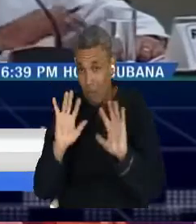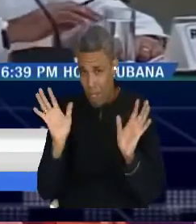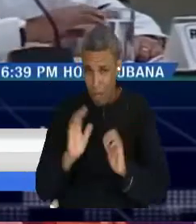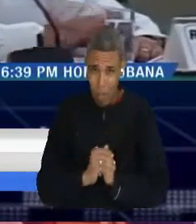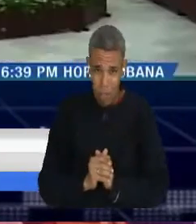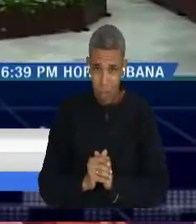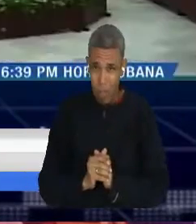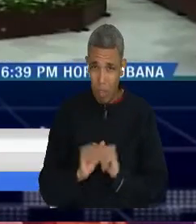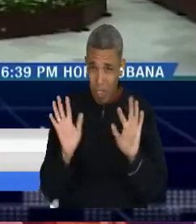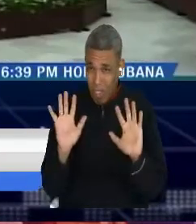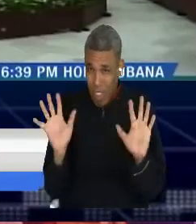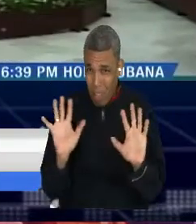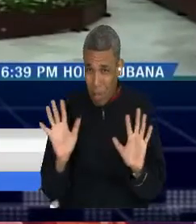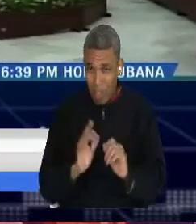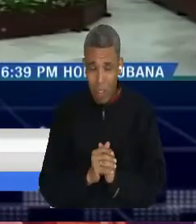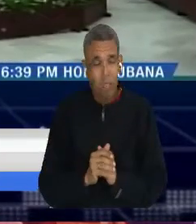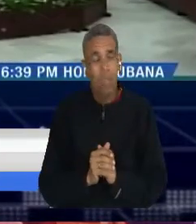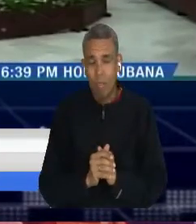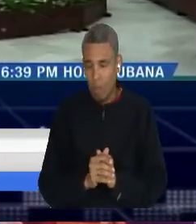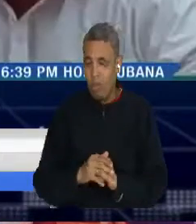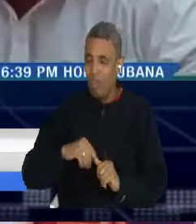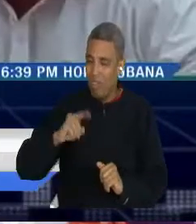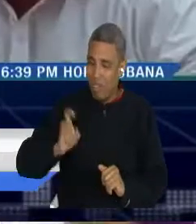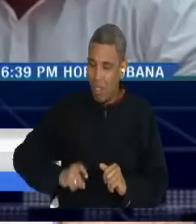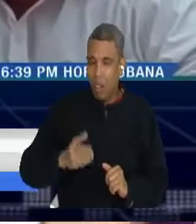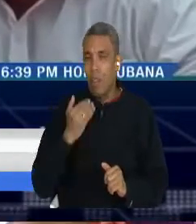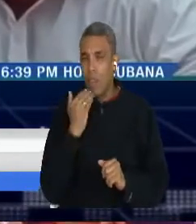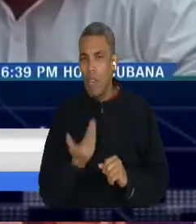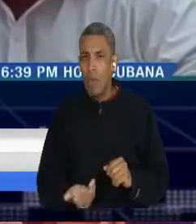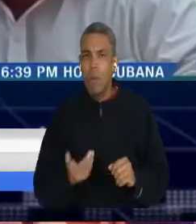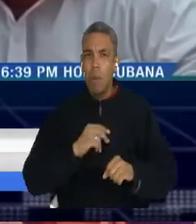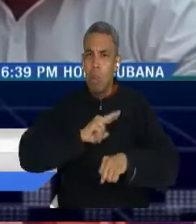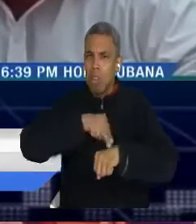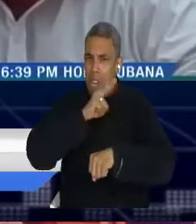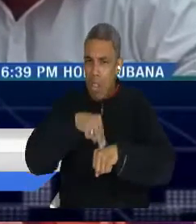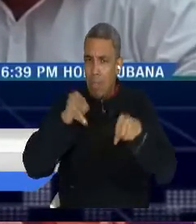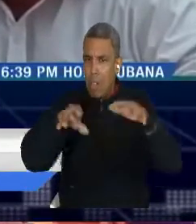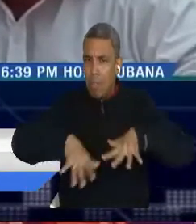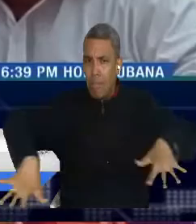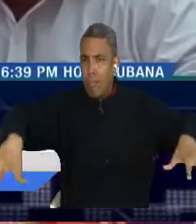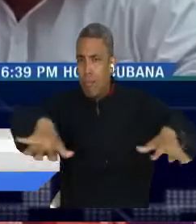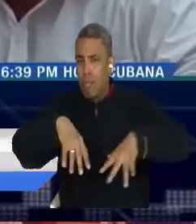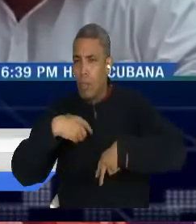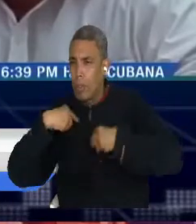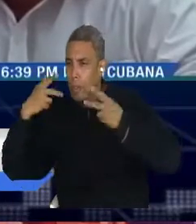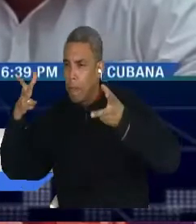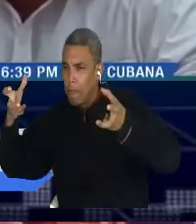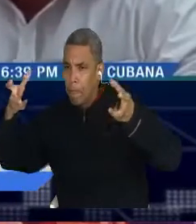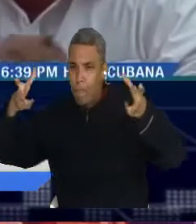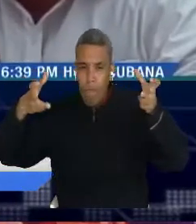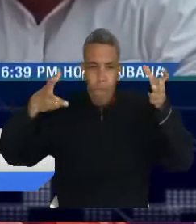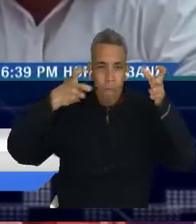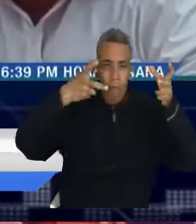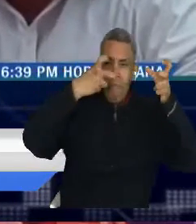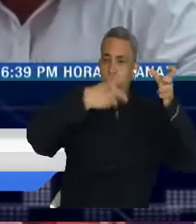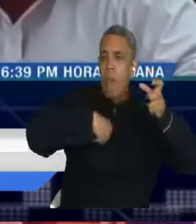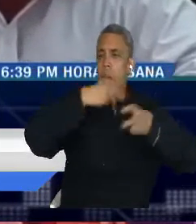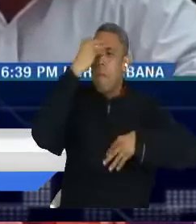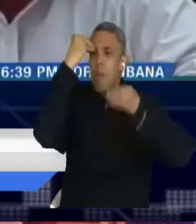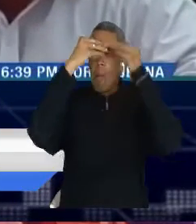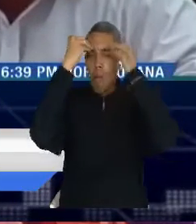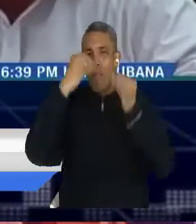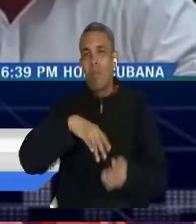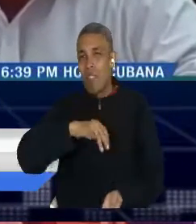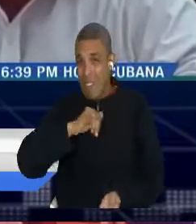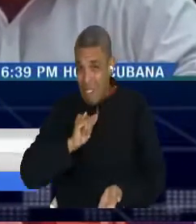territorios, el país, sea el aula natural, donde todos nos eduquemos como seres humanos. Y creo que allí